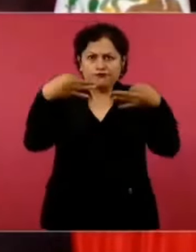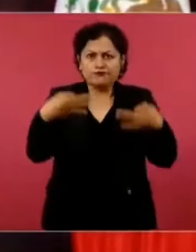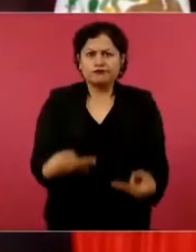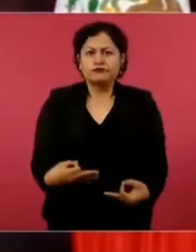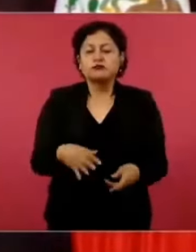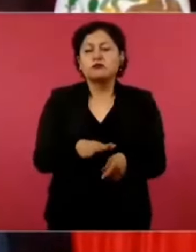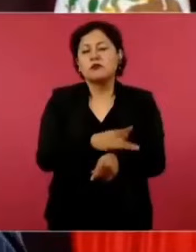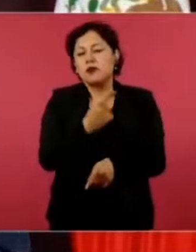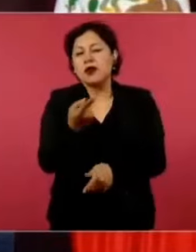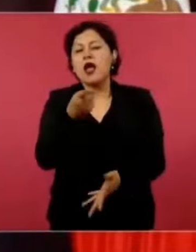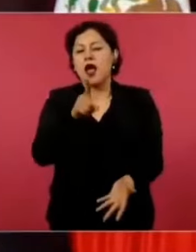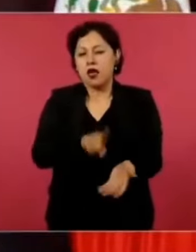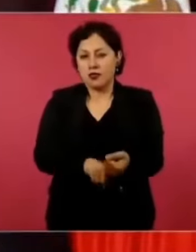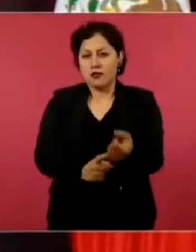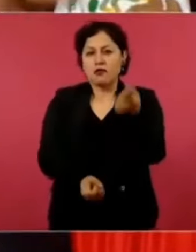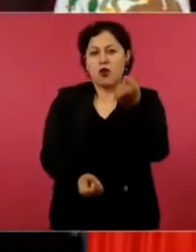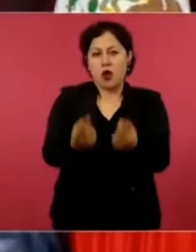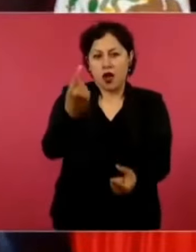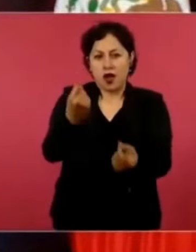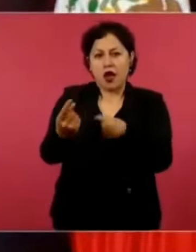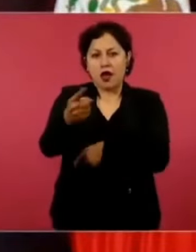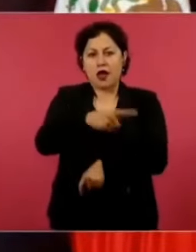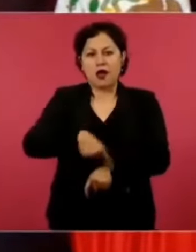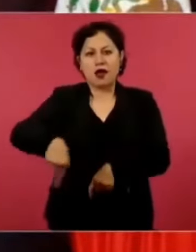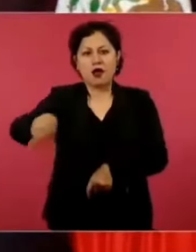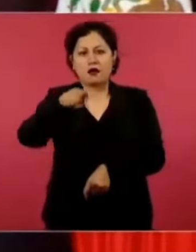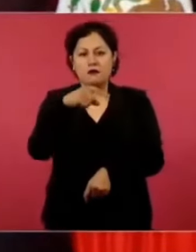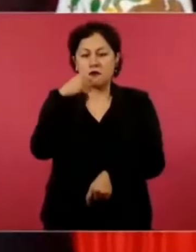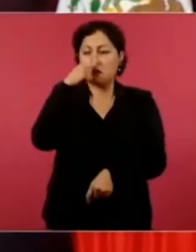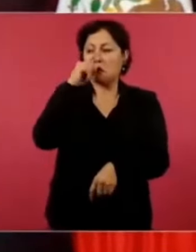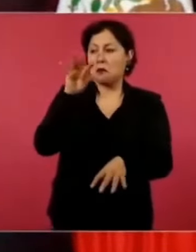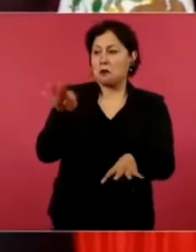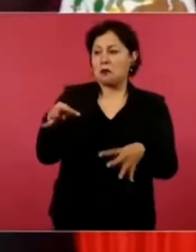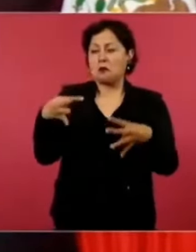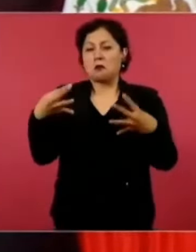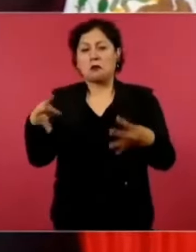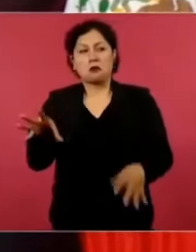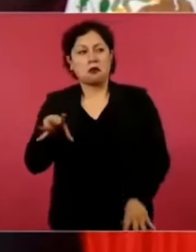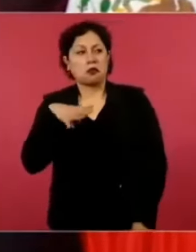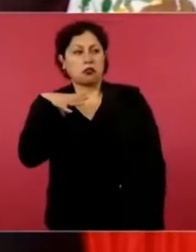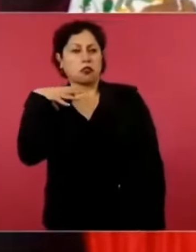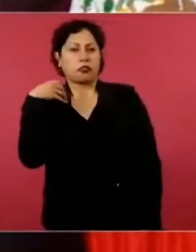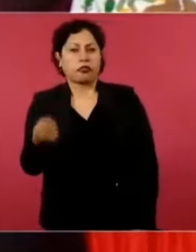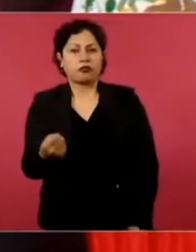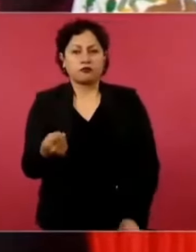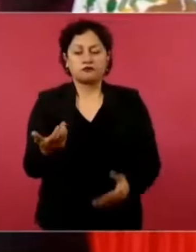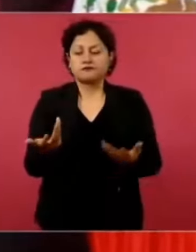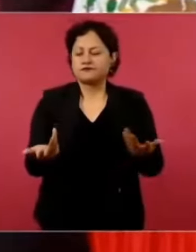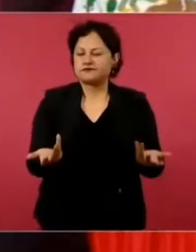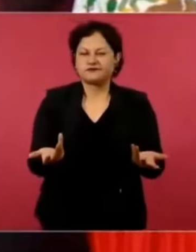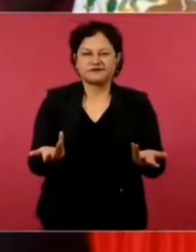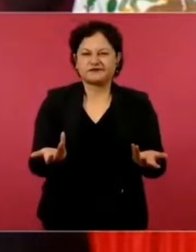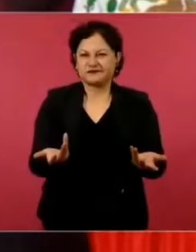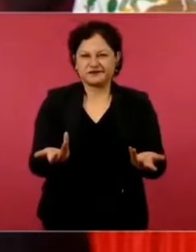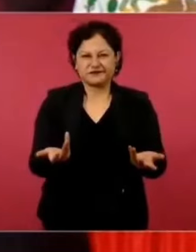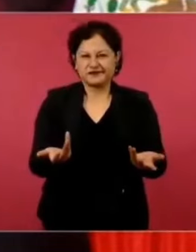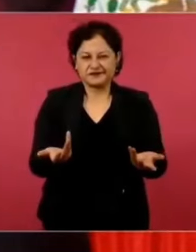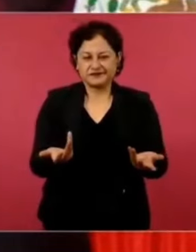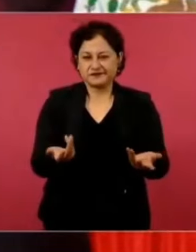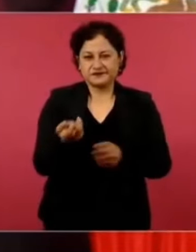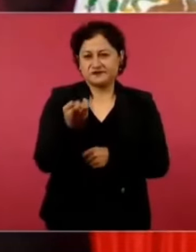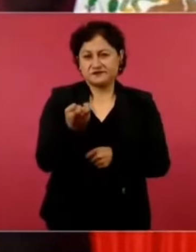ya, todo el periodismo es una actividad